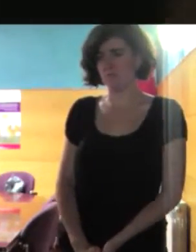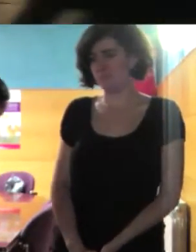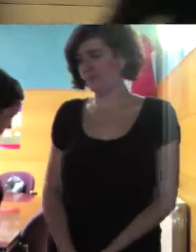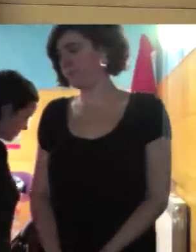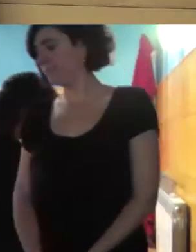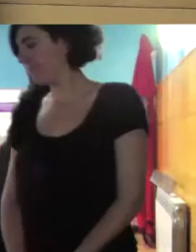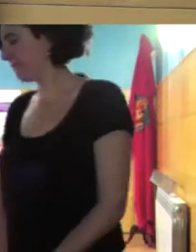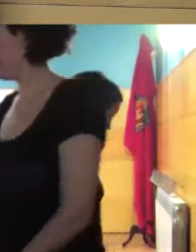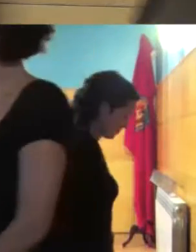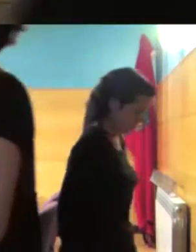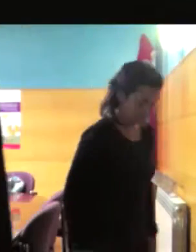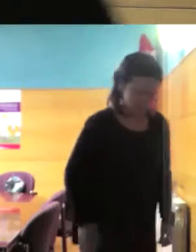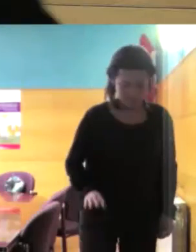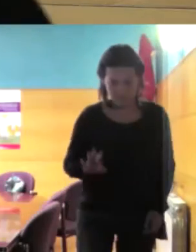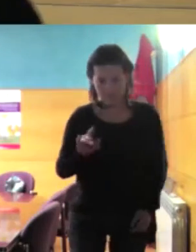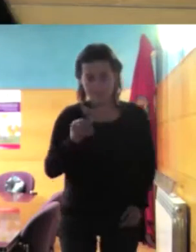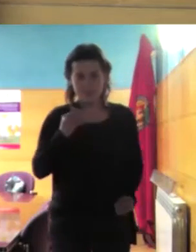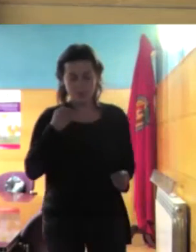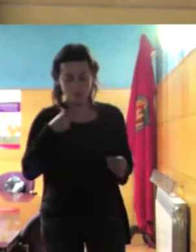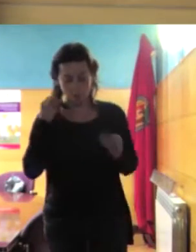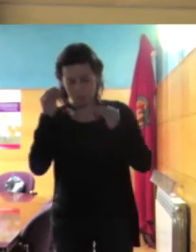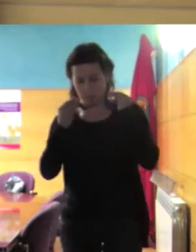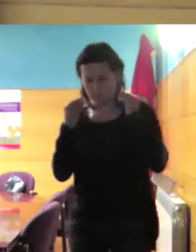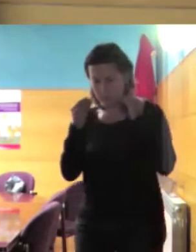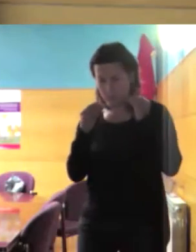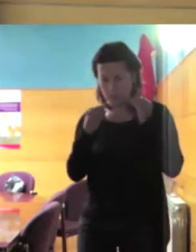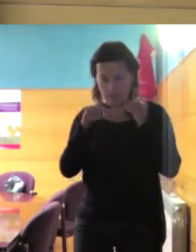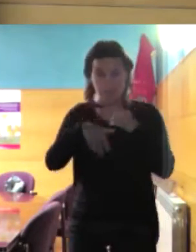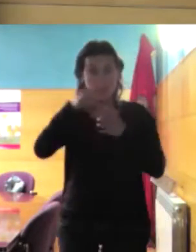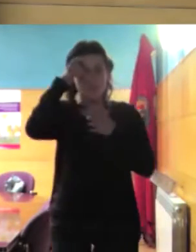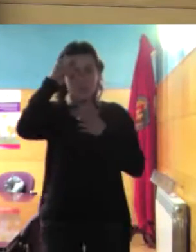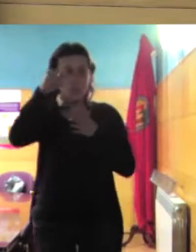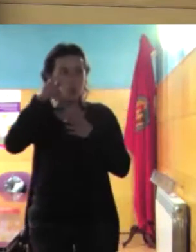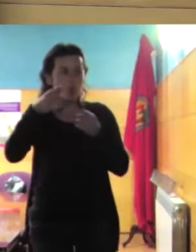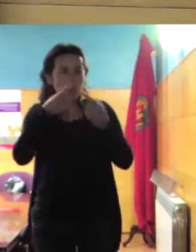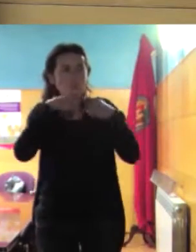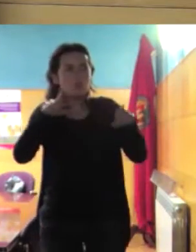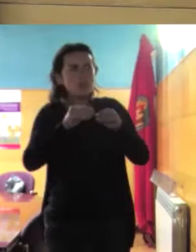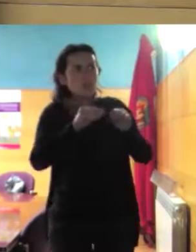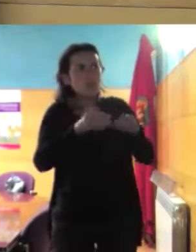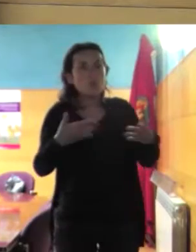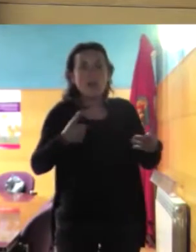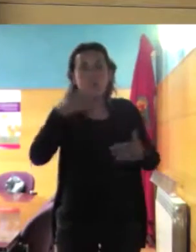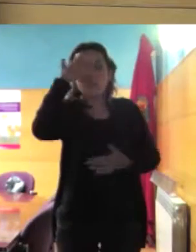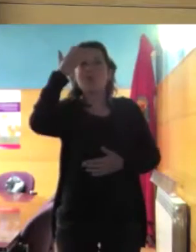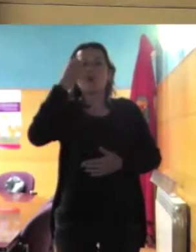yo me estaba preguntando cuál será la música de Agurain y me estaba acordando de Baristo pero no sé si